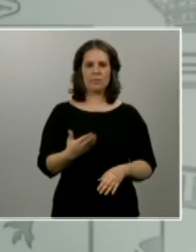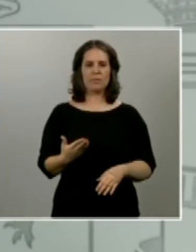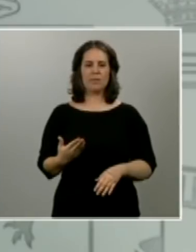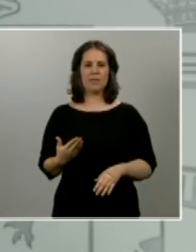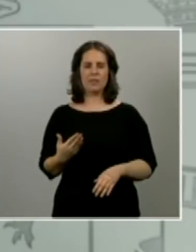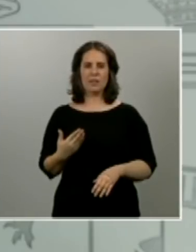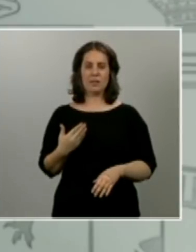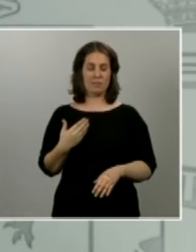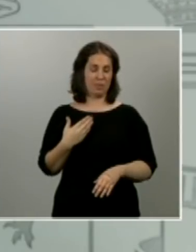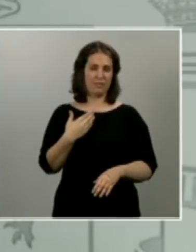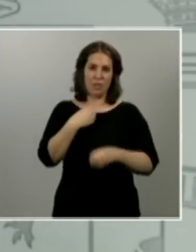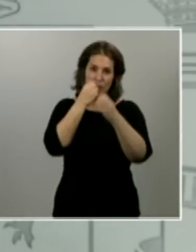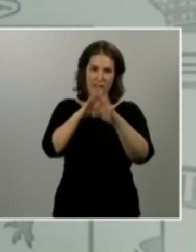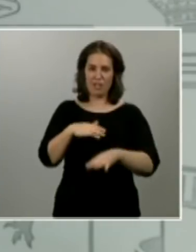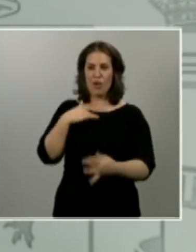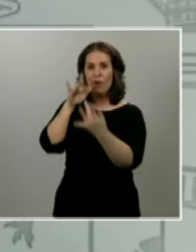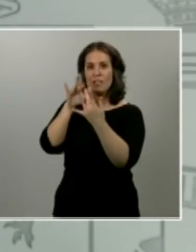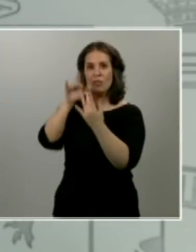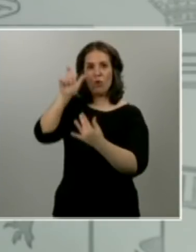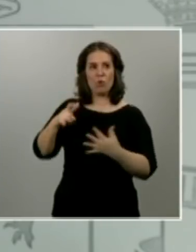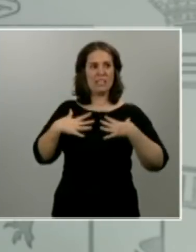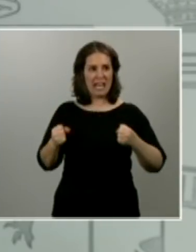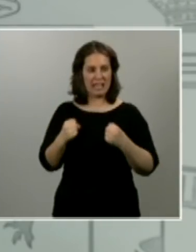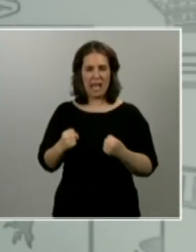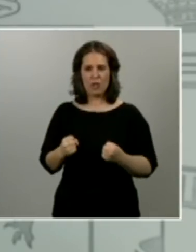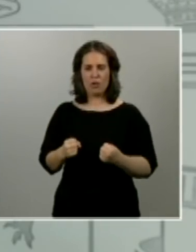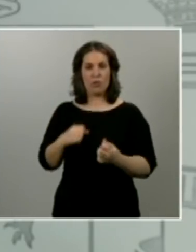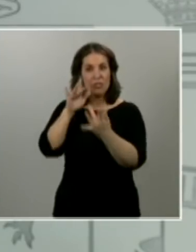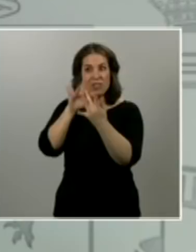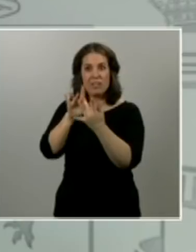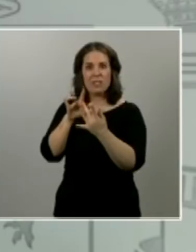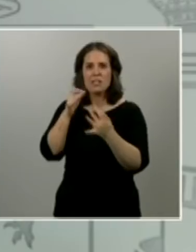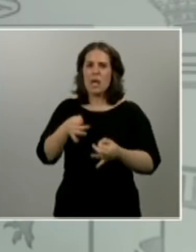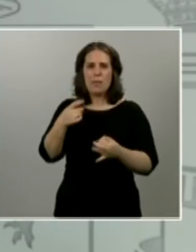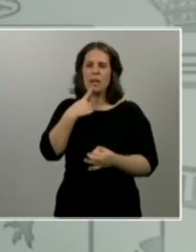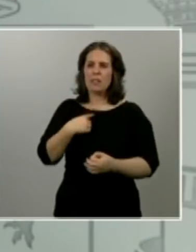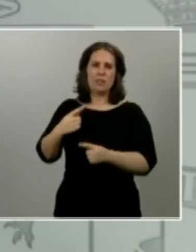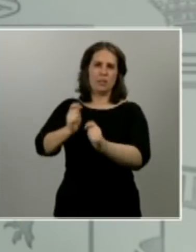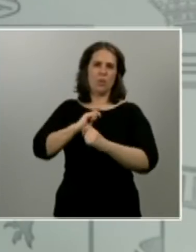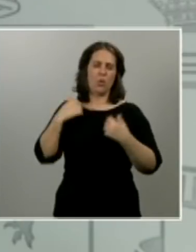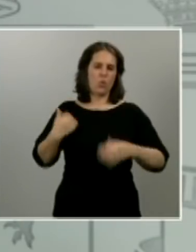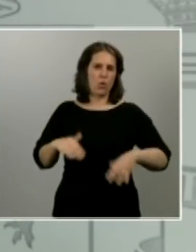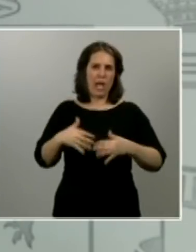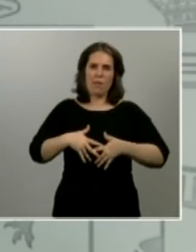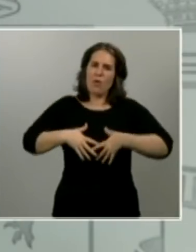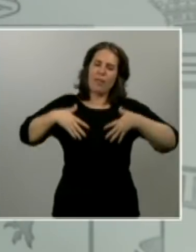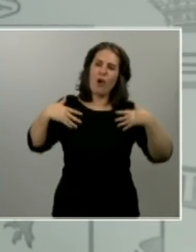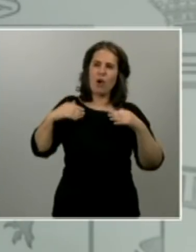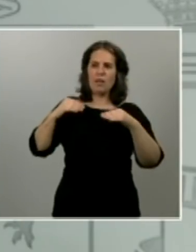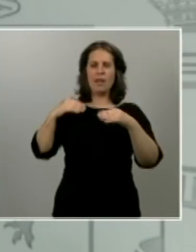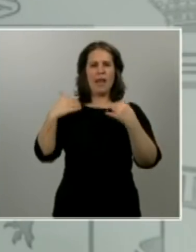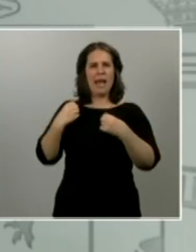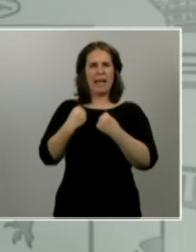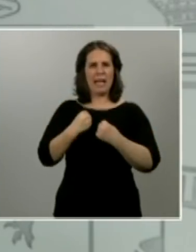sanitario me traslada siempre la emoción y la energía que reciben de este continuo apoyo de sus conciudadanos, de sus compatriotas.